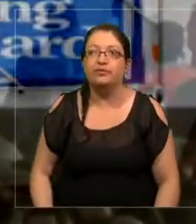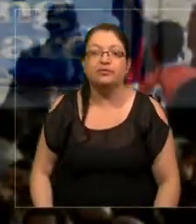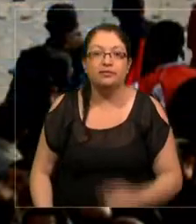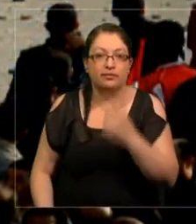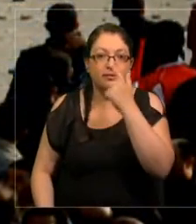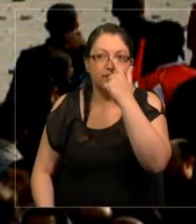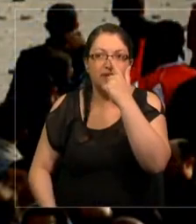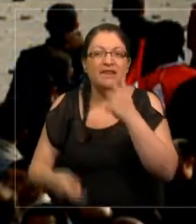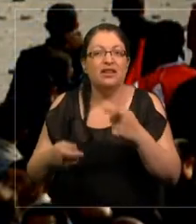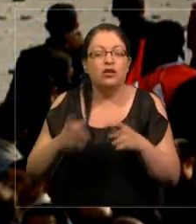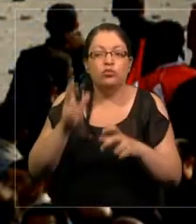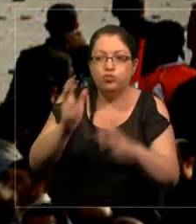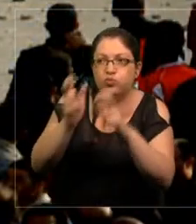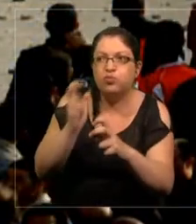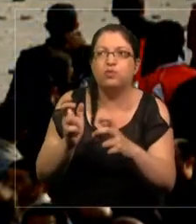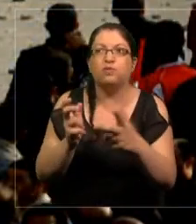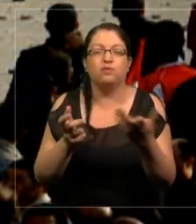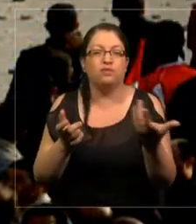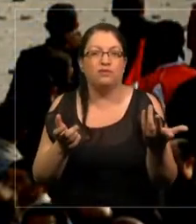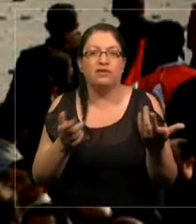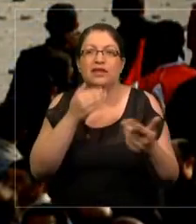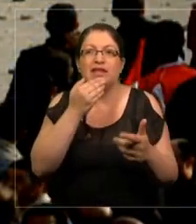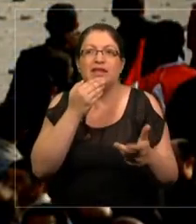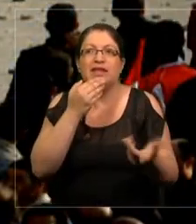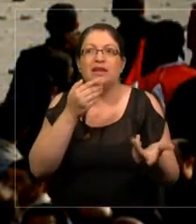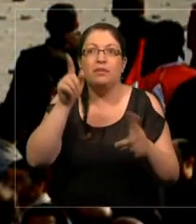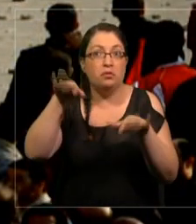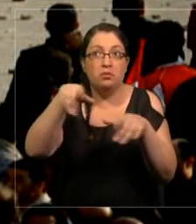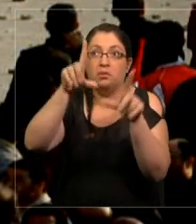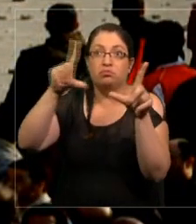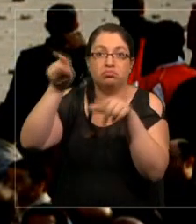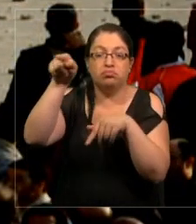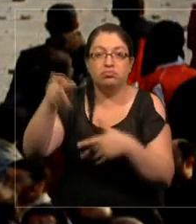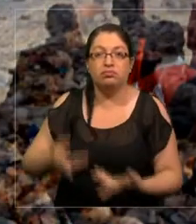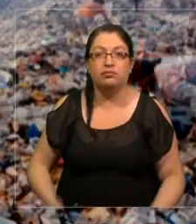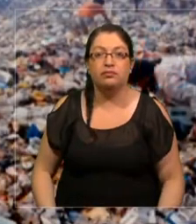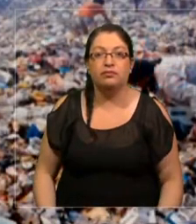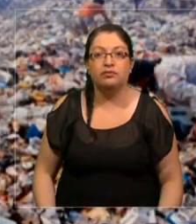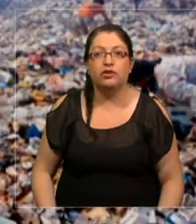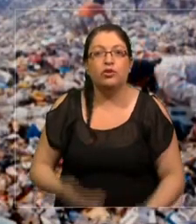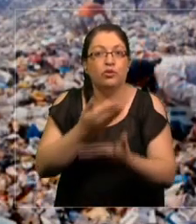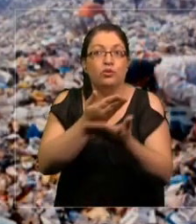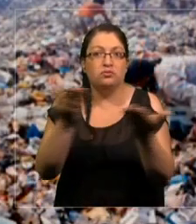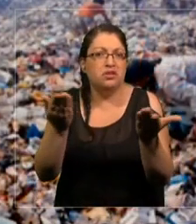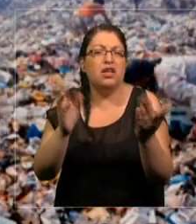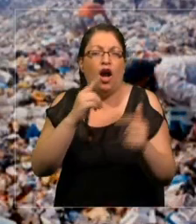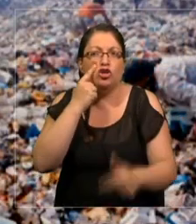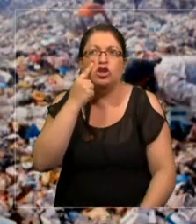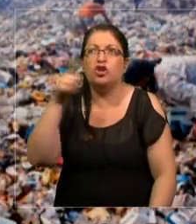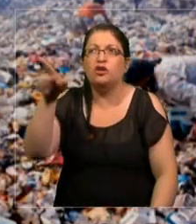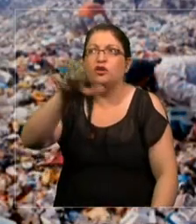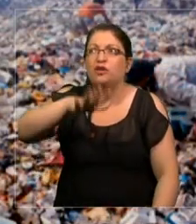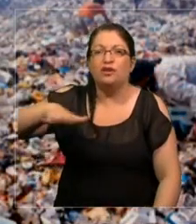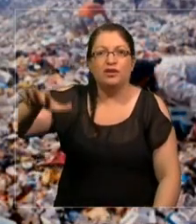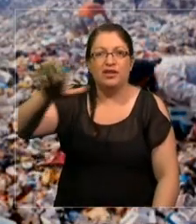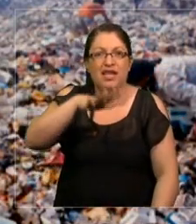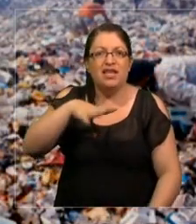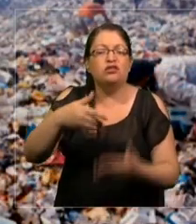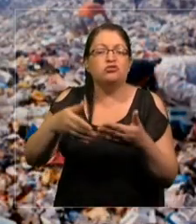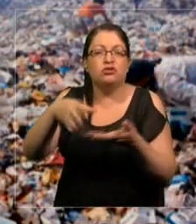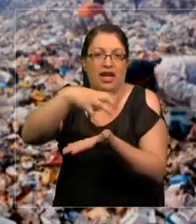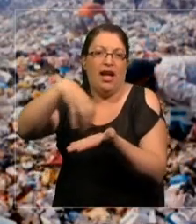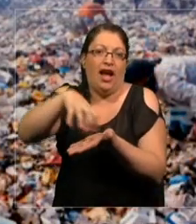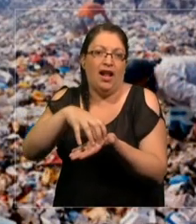crimen, delincuencia y obviamente esto. Y ustedes están familiarizados con esto también en la ciudad.